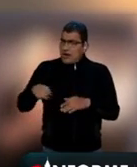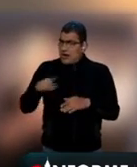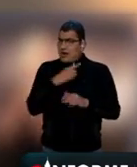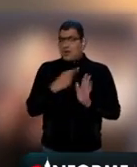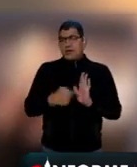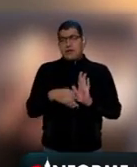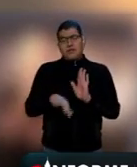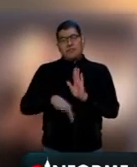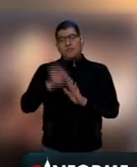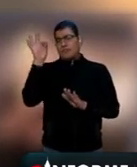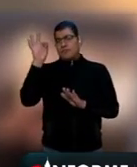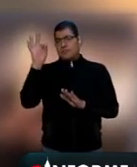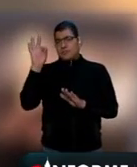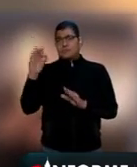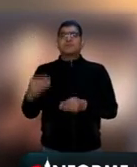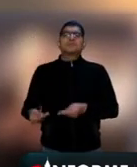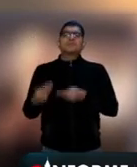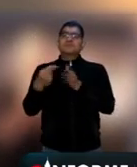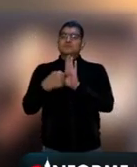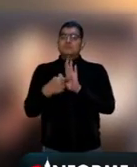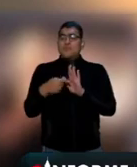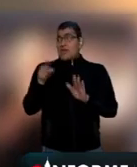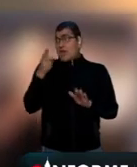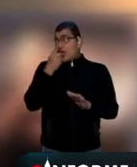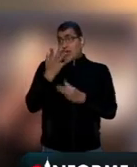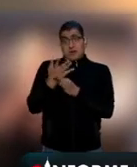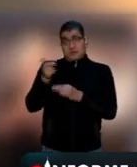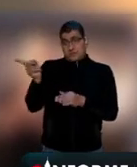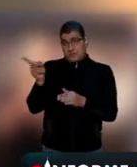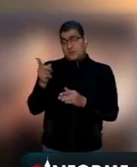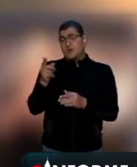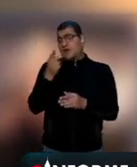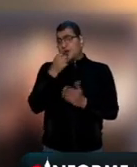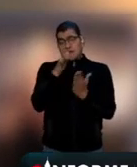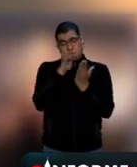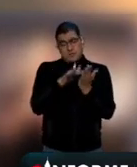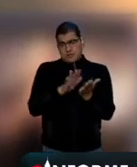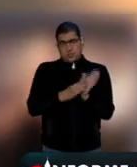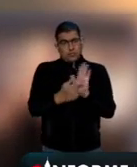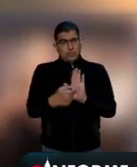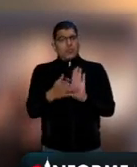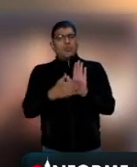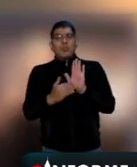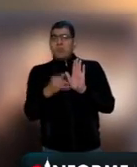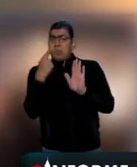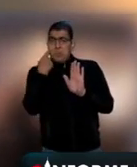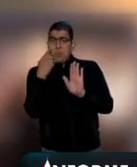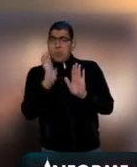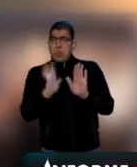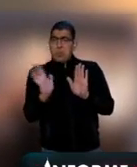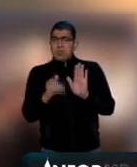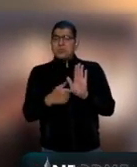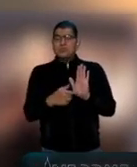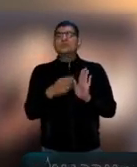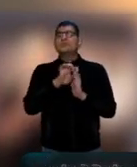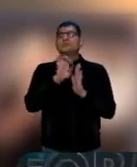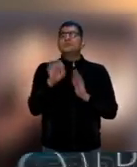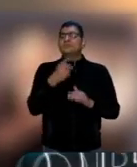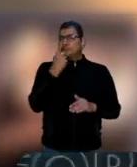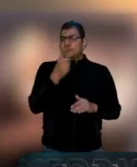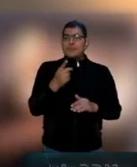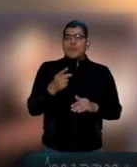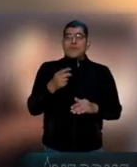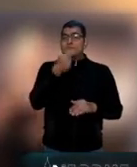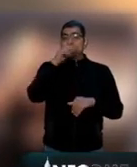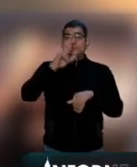una cosa sobre, ellos dicen, ya es la interpretación, no vemos el documento, que el